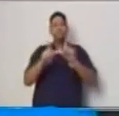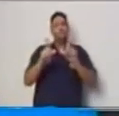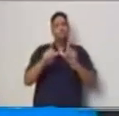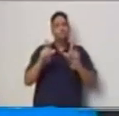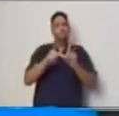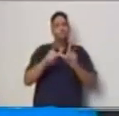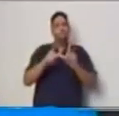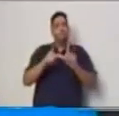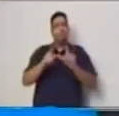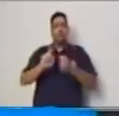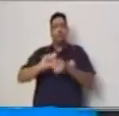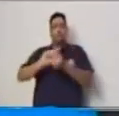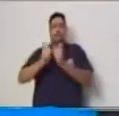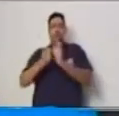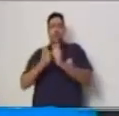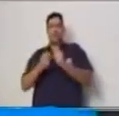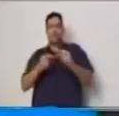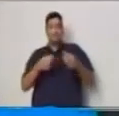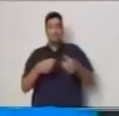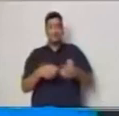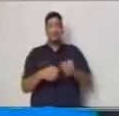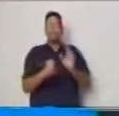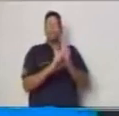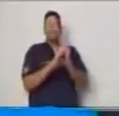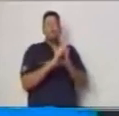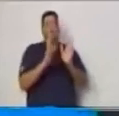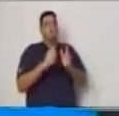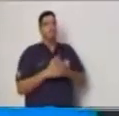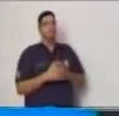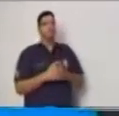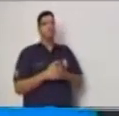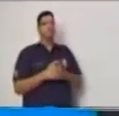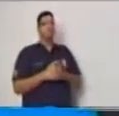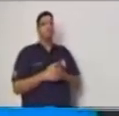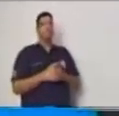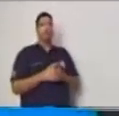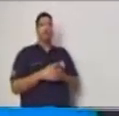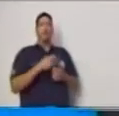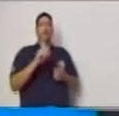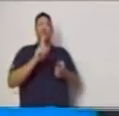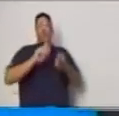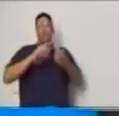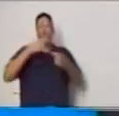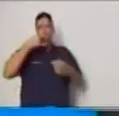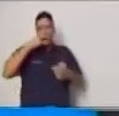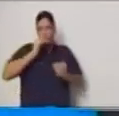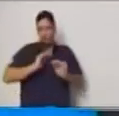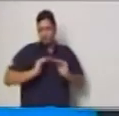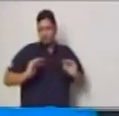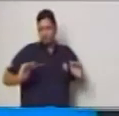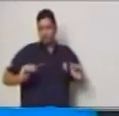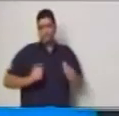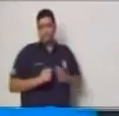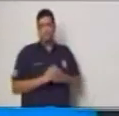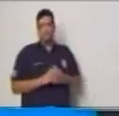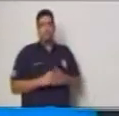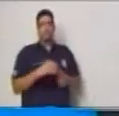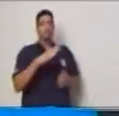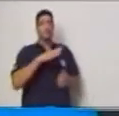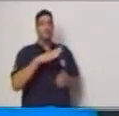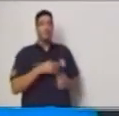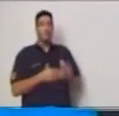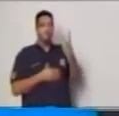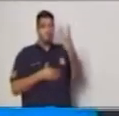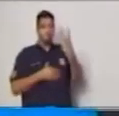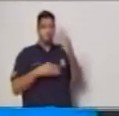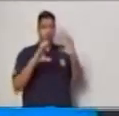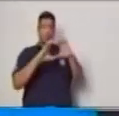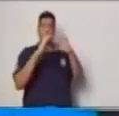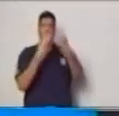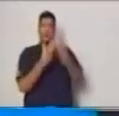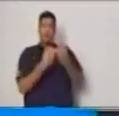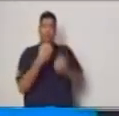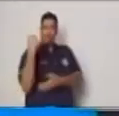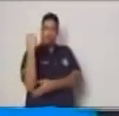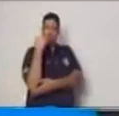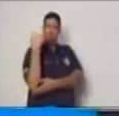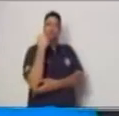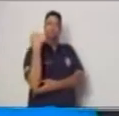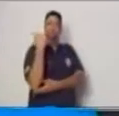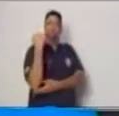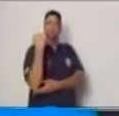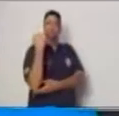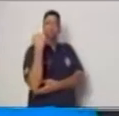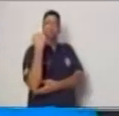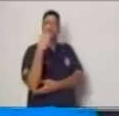en cine es decir que si Pedro tiene dos áreas aprobadas tendrá